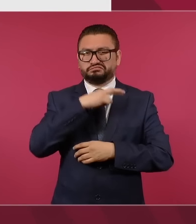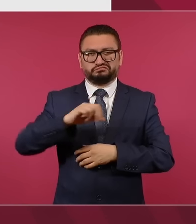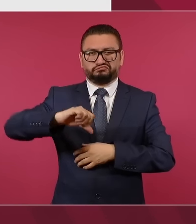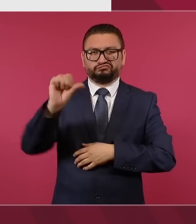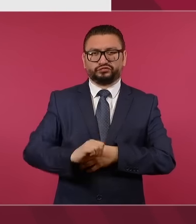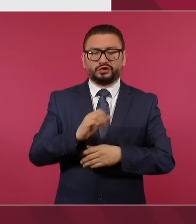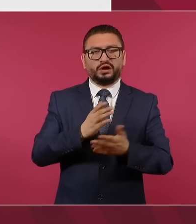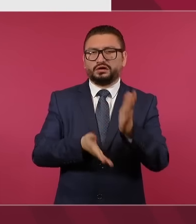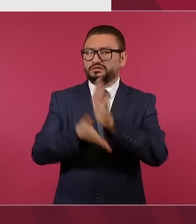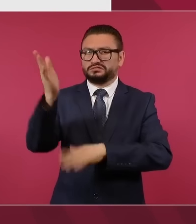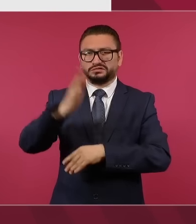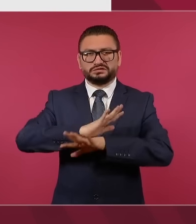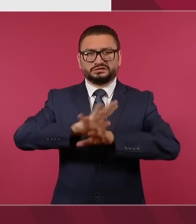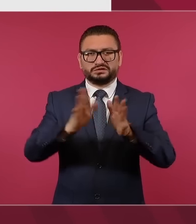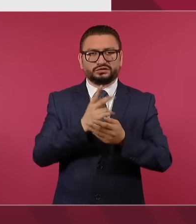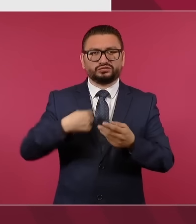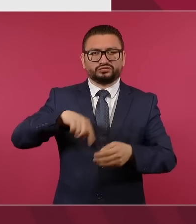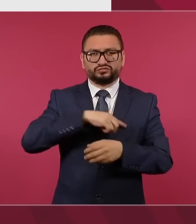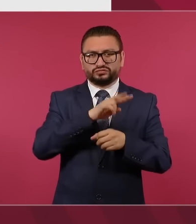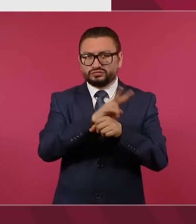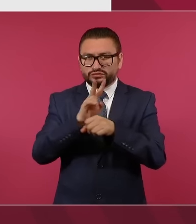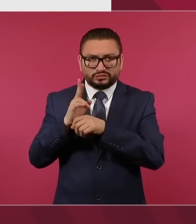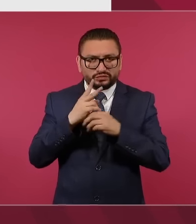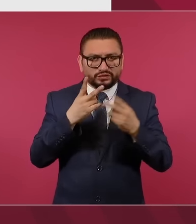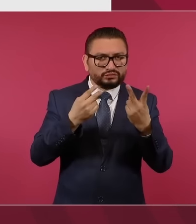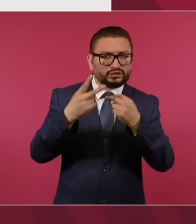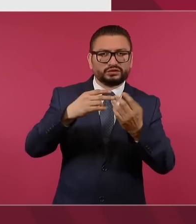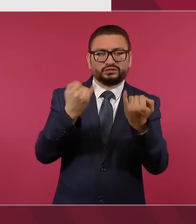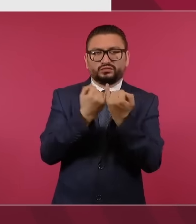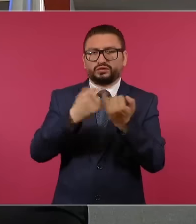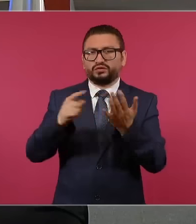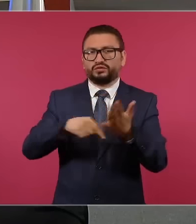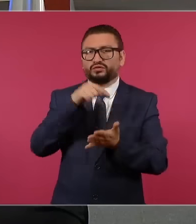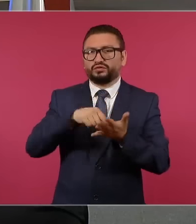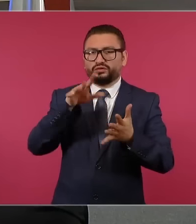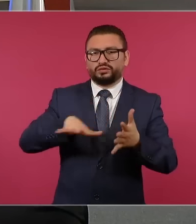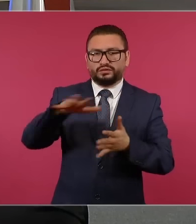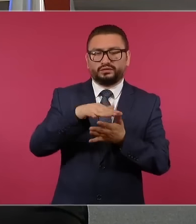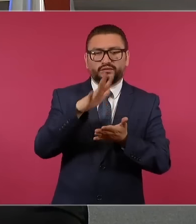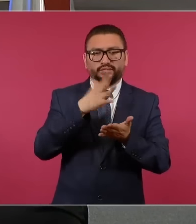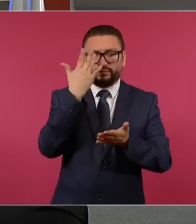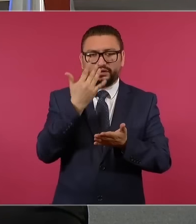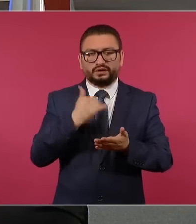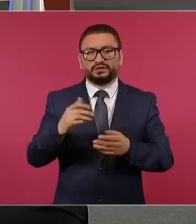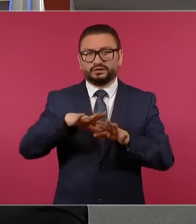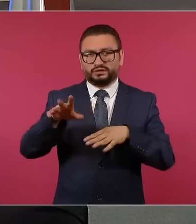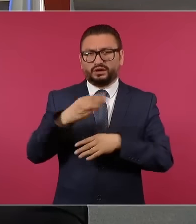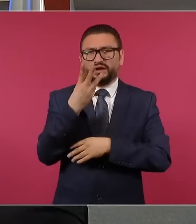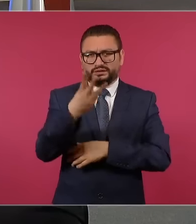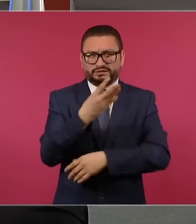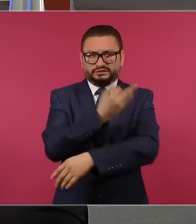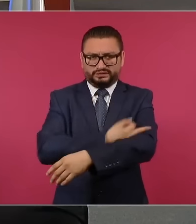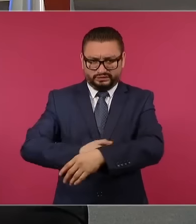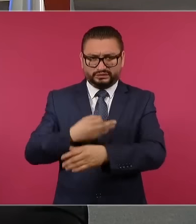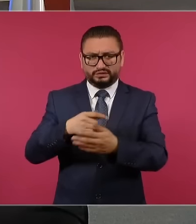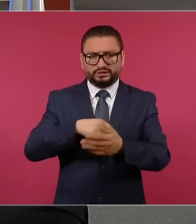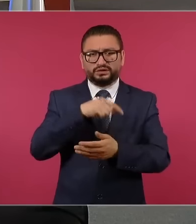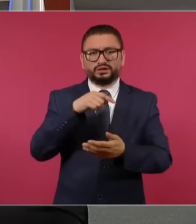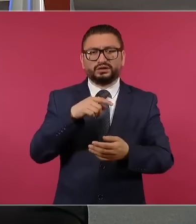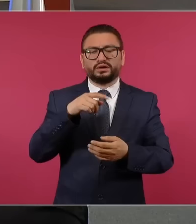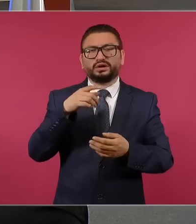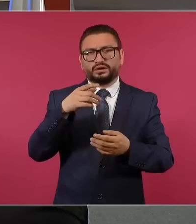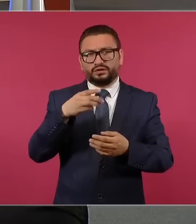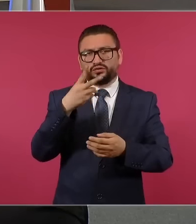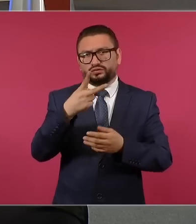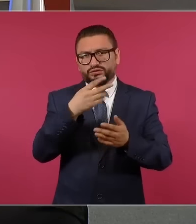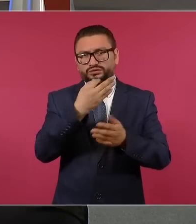Estamos muy pendientes de los chunes de la zona maya, así que salimos al decorrido y con todo gusto a las tres de la tarde, puntual hora de Quintana Roo, dos de la